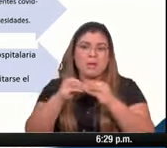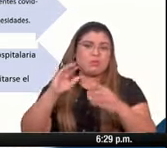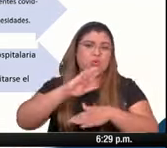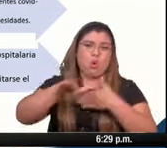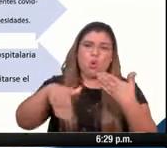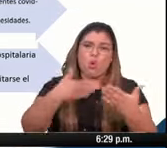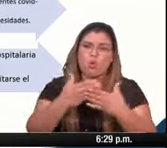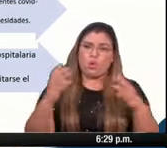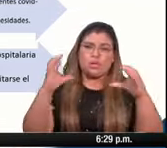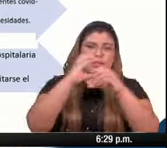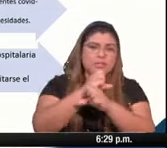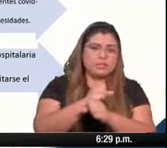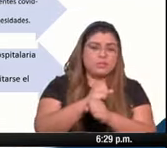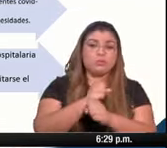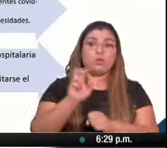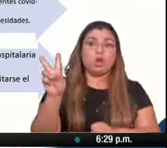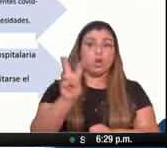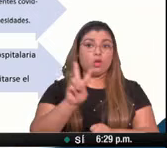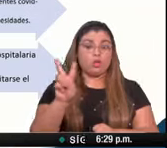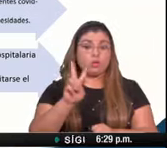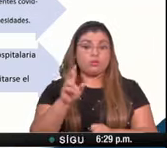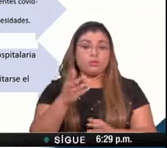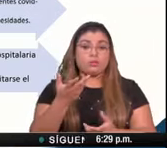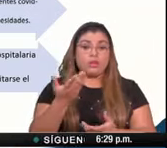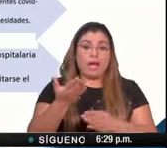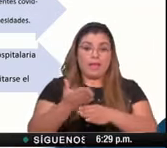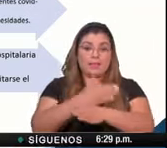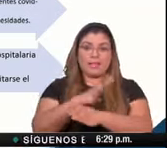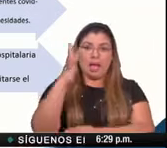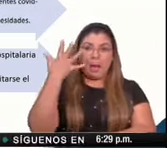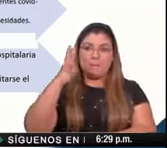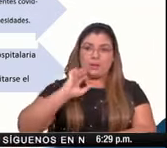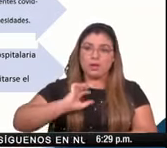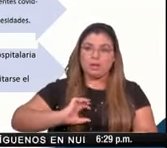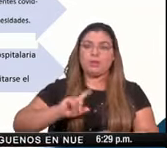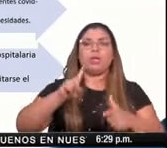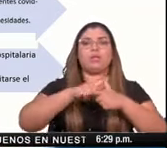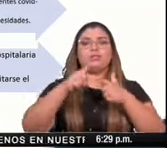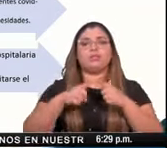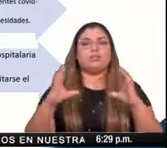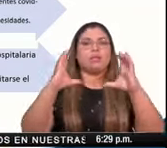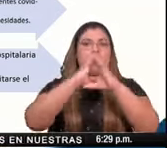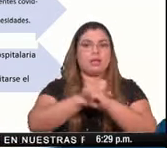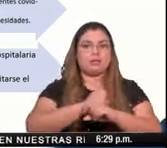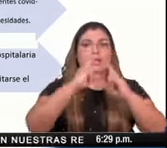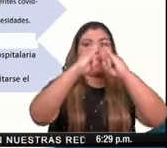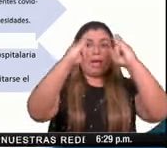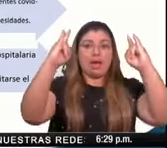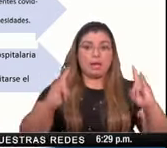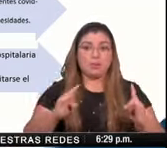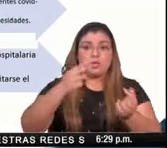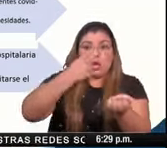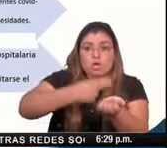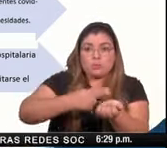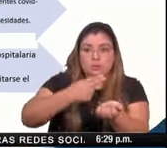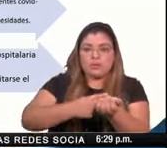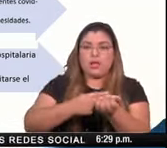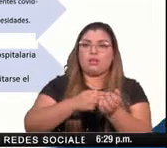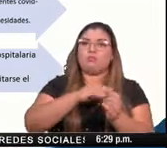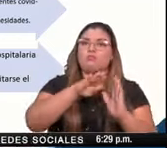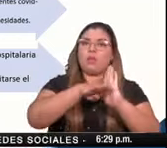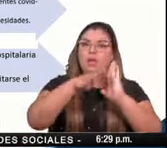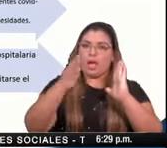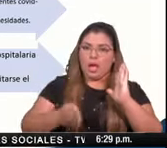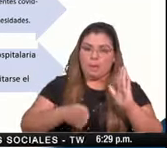en el desborde con los dos indicadores se incluye la instalación de carpas y hospitales de campaña